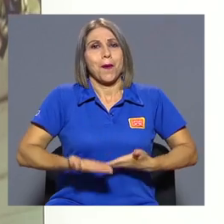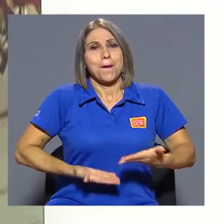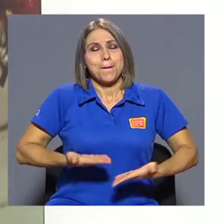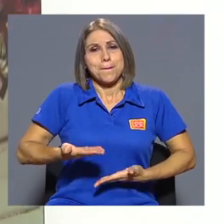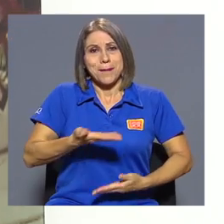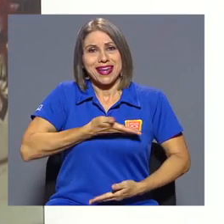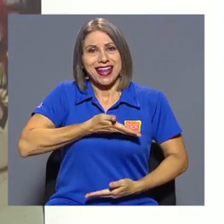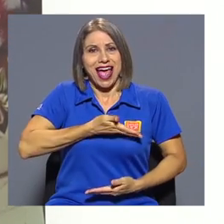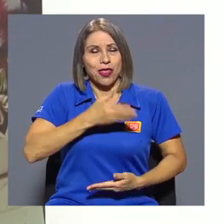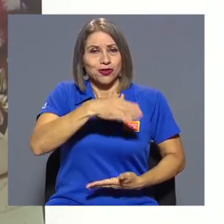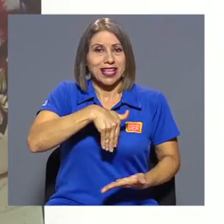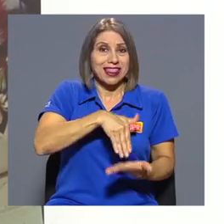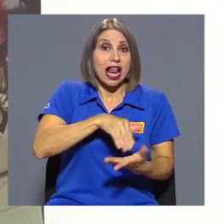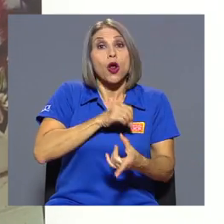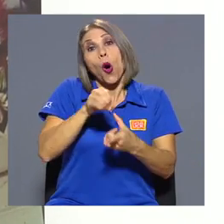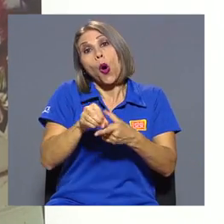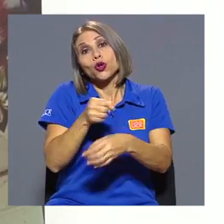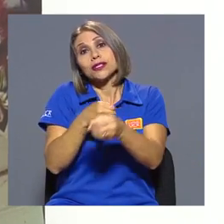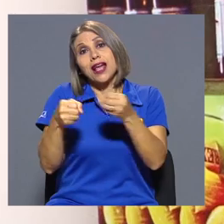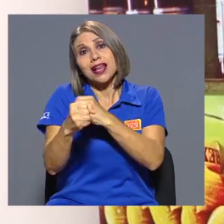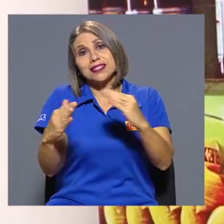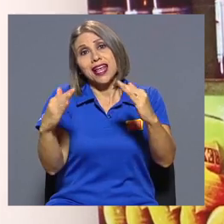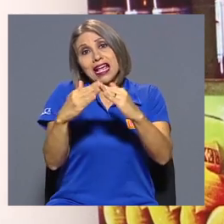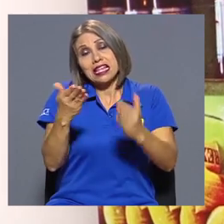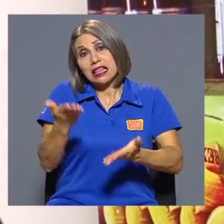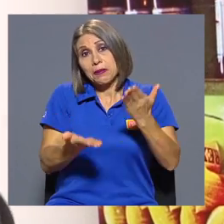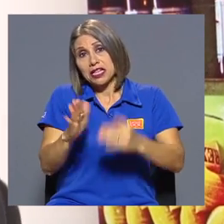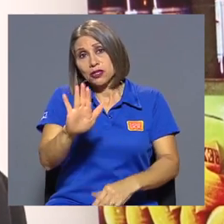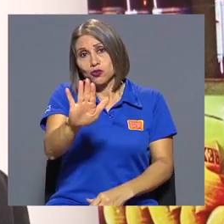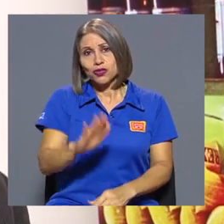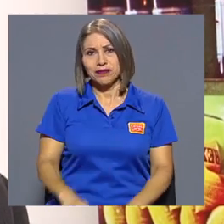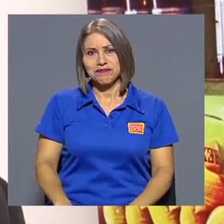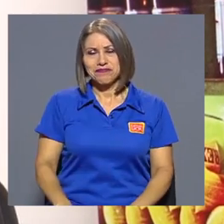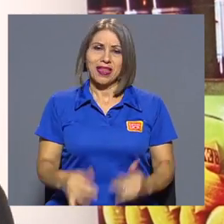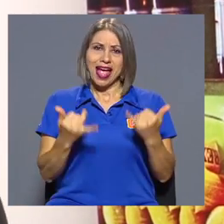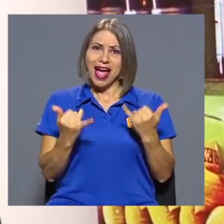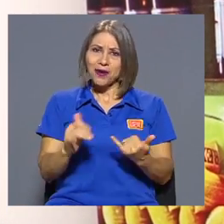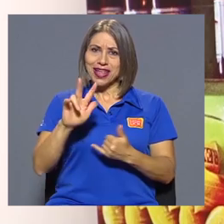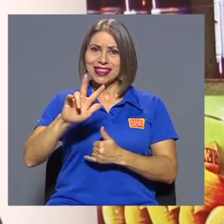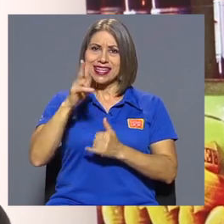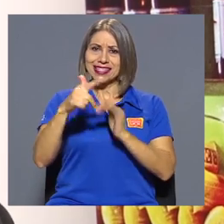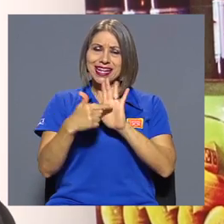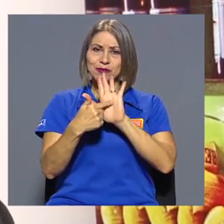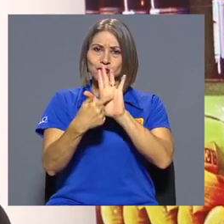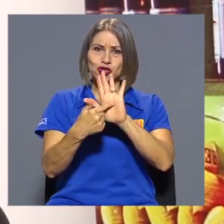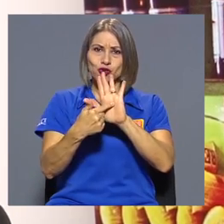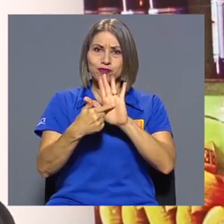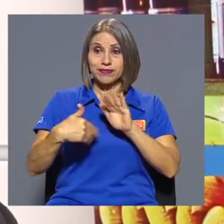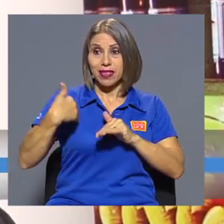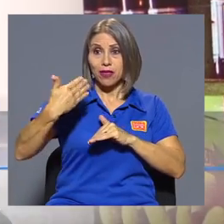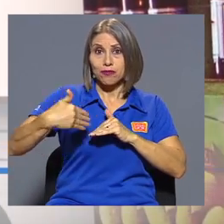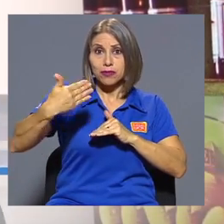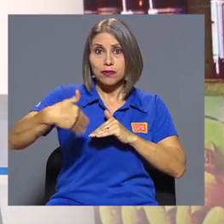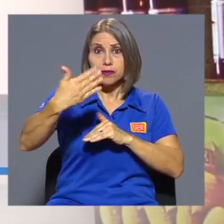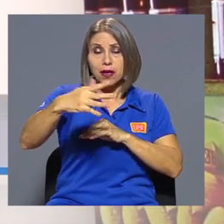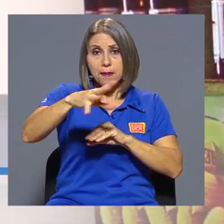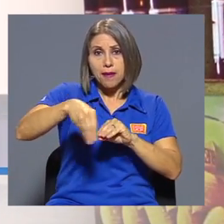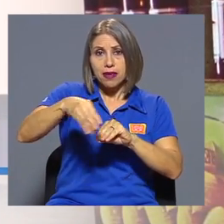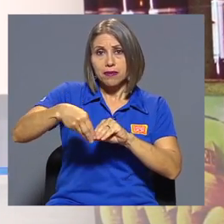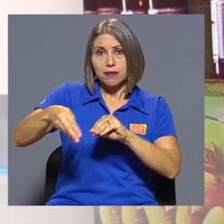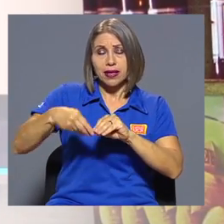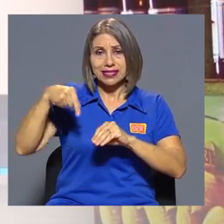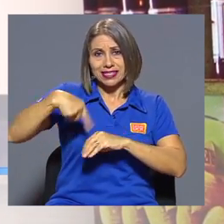salas de casas que podrían ser la suya. Hasta la tercera exposición vienen más a lo largo del año